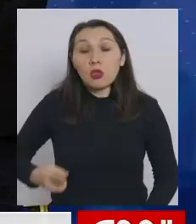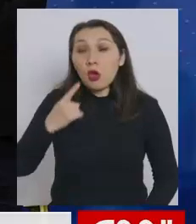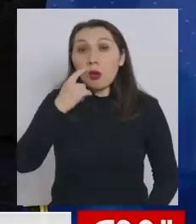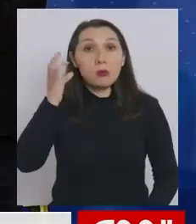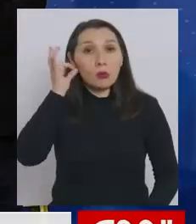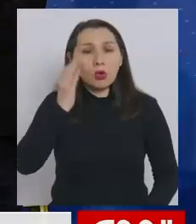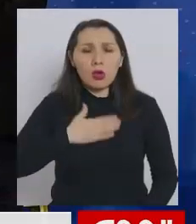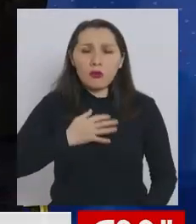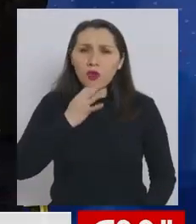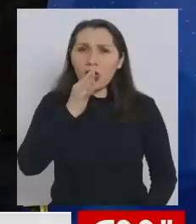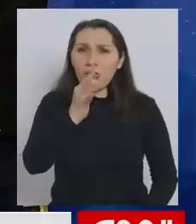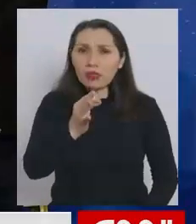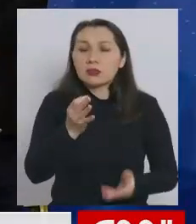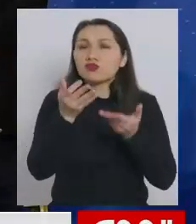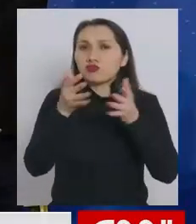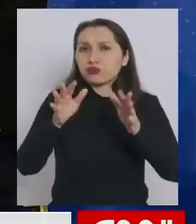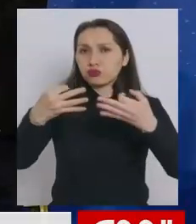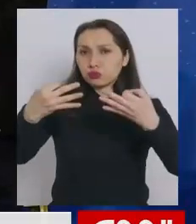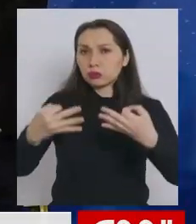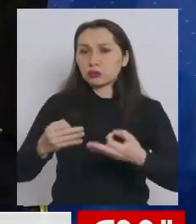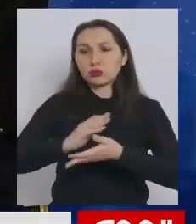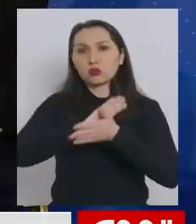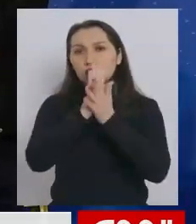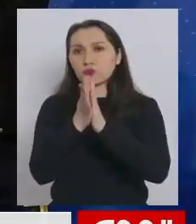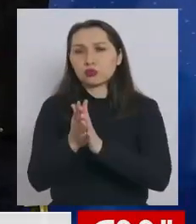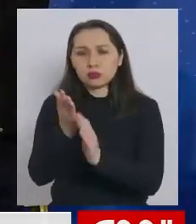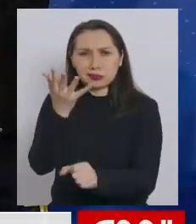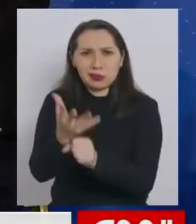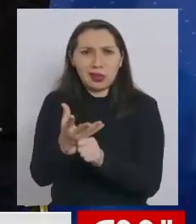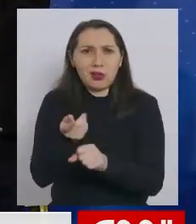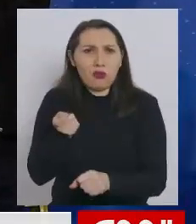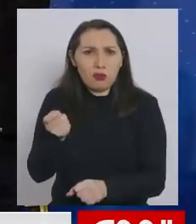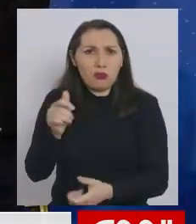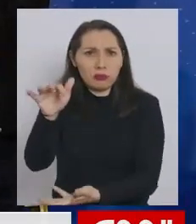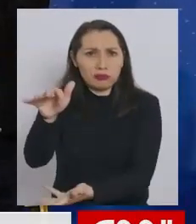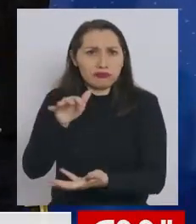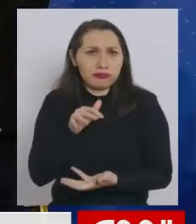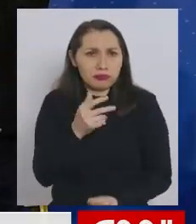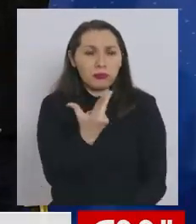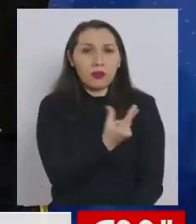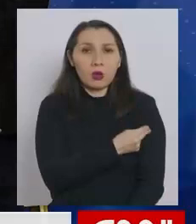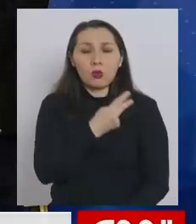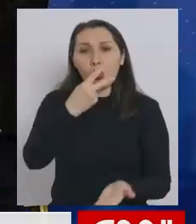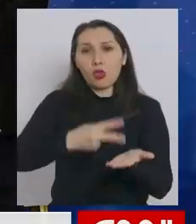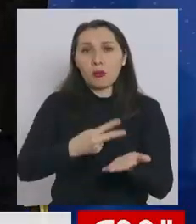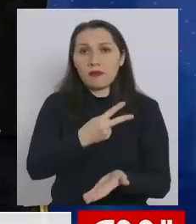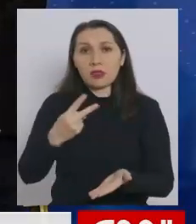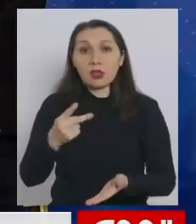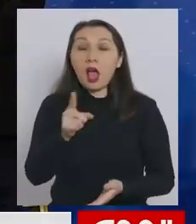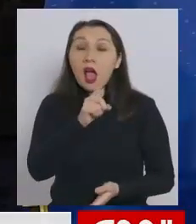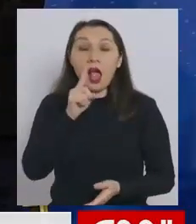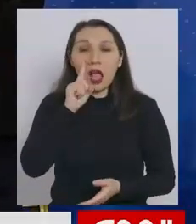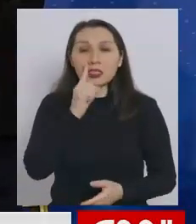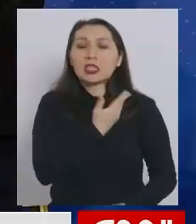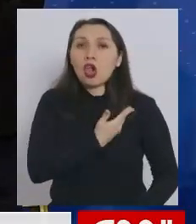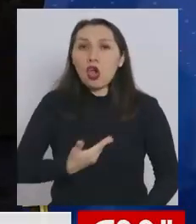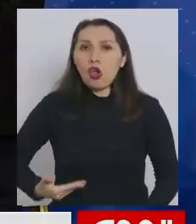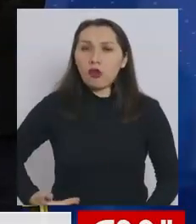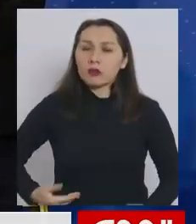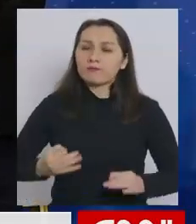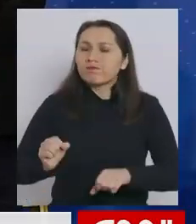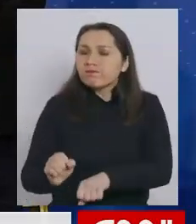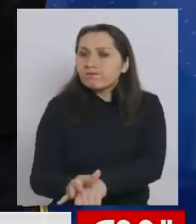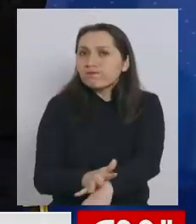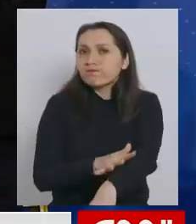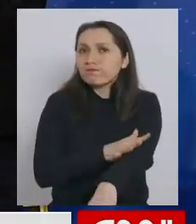le quiero decir que ya tenemos aseguradas todas las vacunas que van a ser necesarias durante el año 2022. Así actúa un gobierno sensible